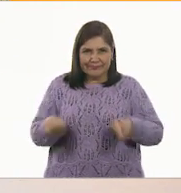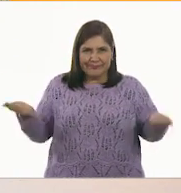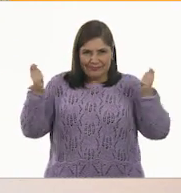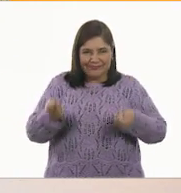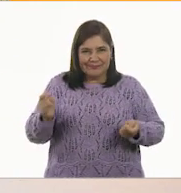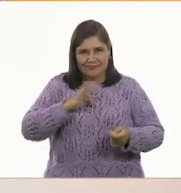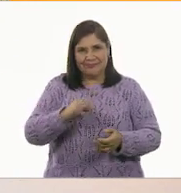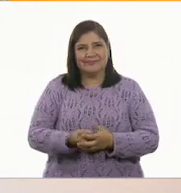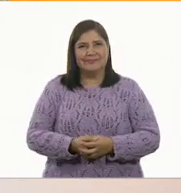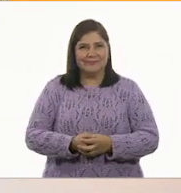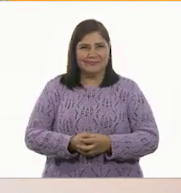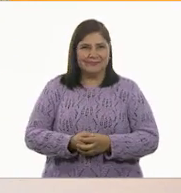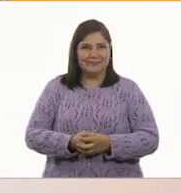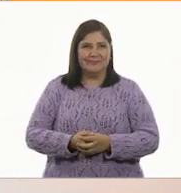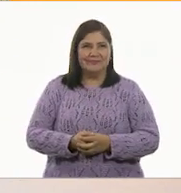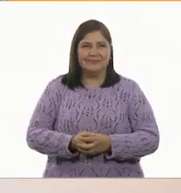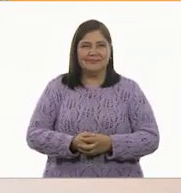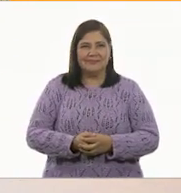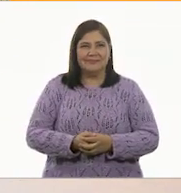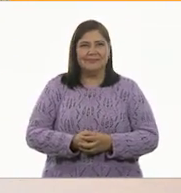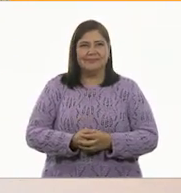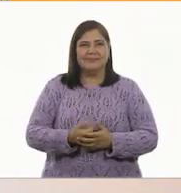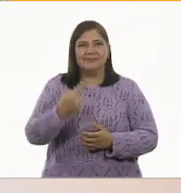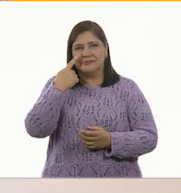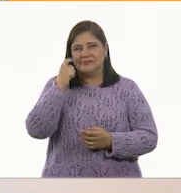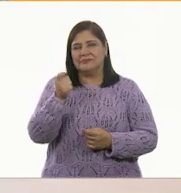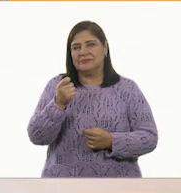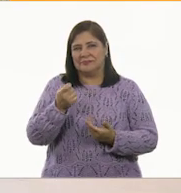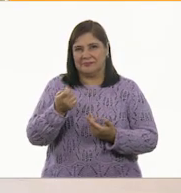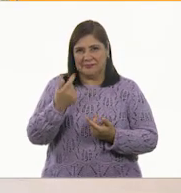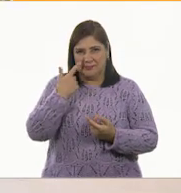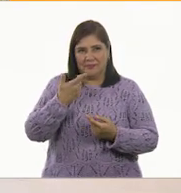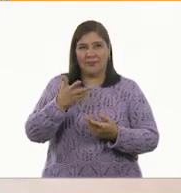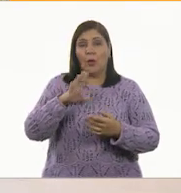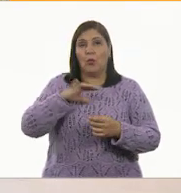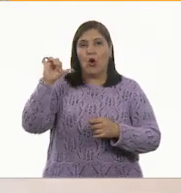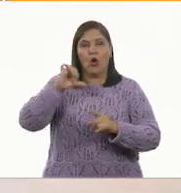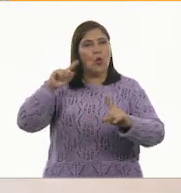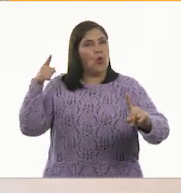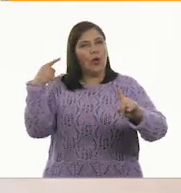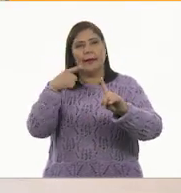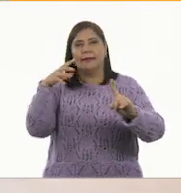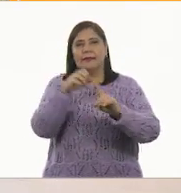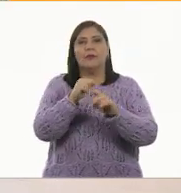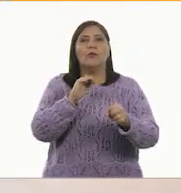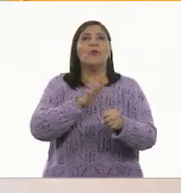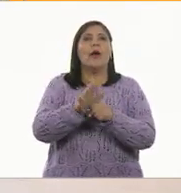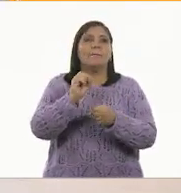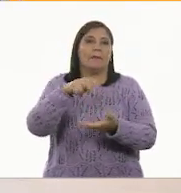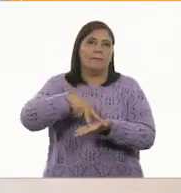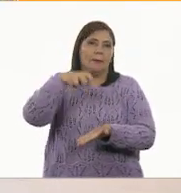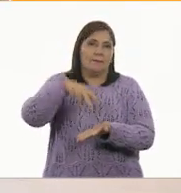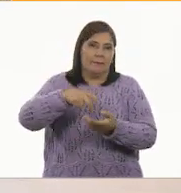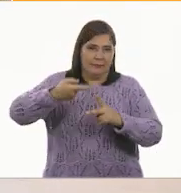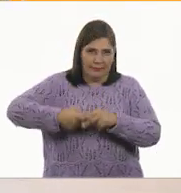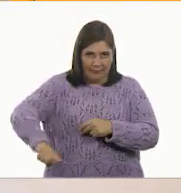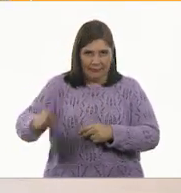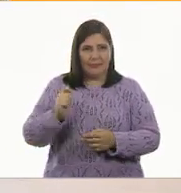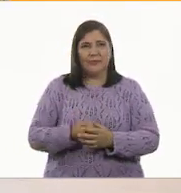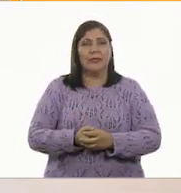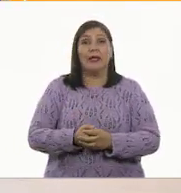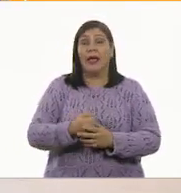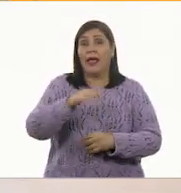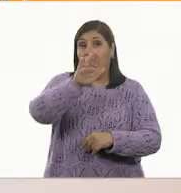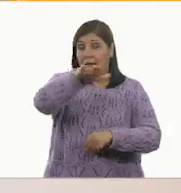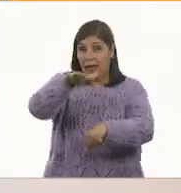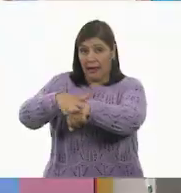Ajá. Ok. Y la idea es que empecemos a saltar. Este es el reto del día de hoy. Vamos a empezar a saltar. ¿Ok? Bien. Entonces. Amiguitas y